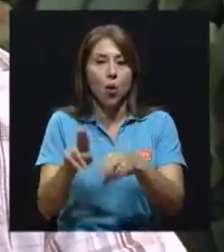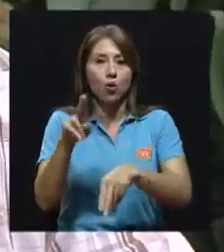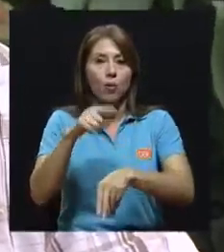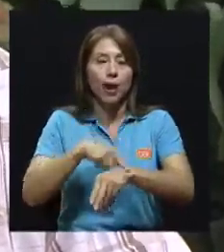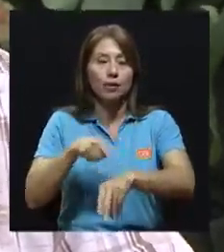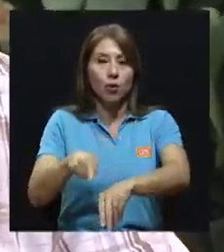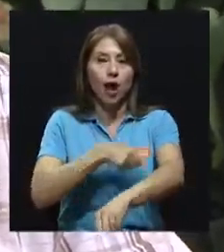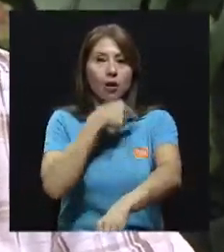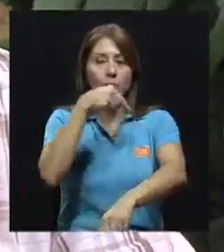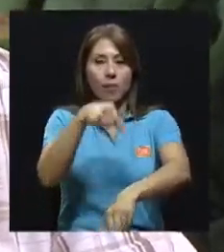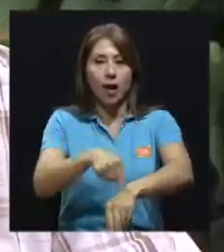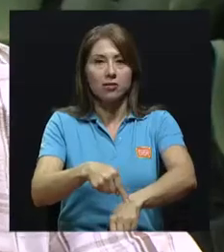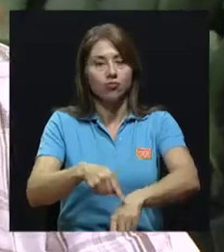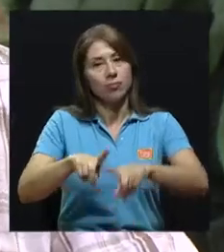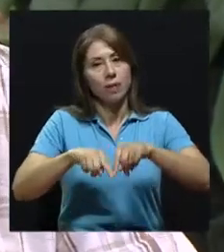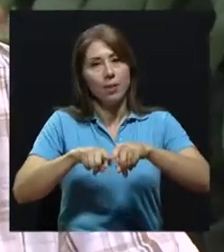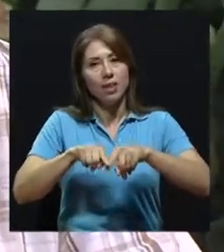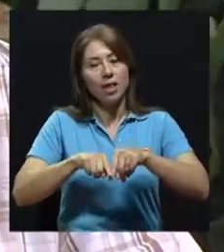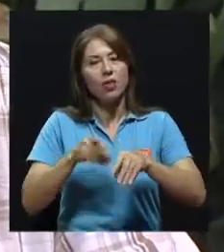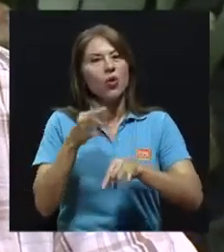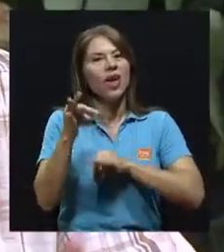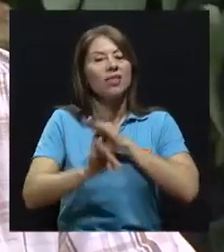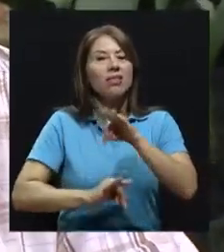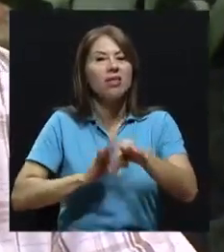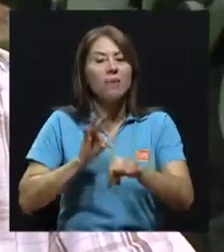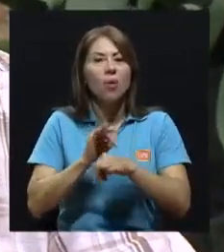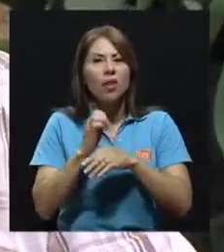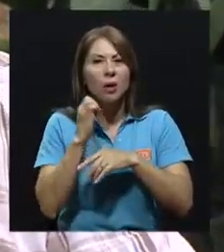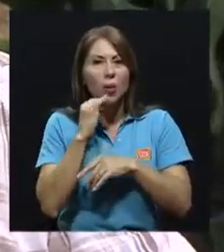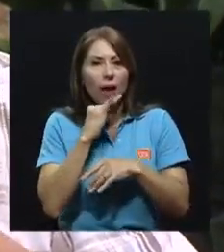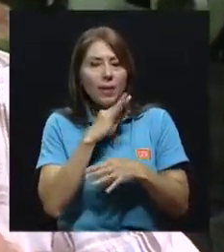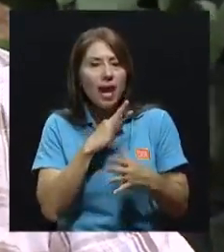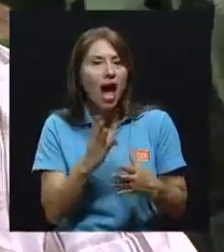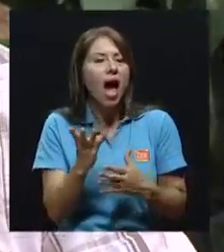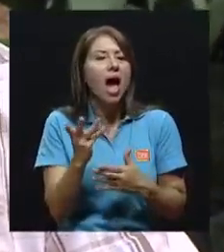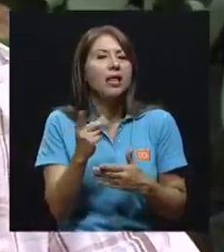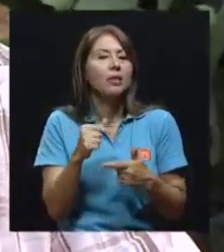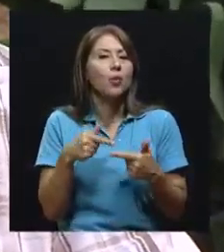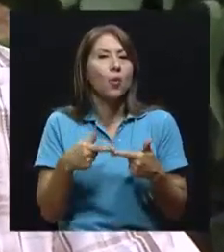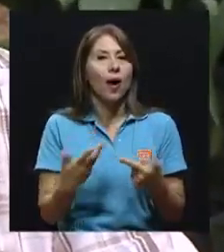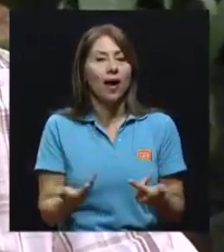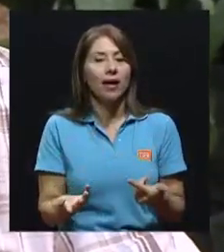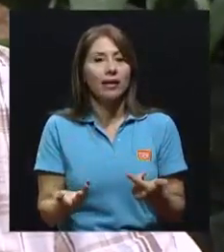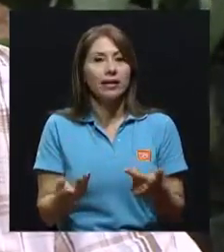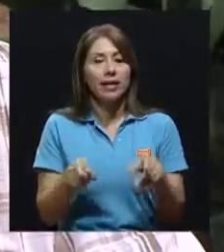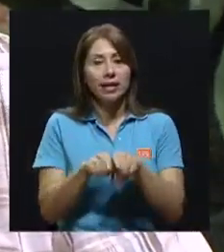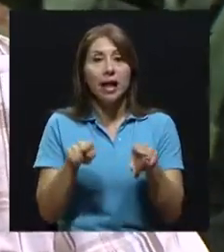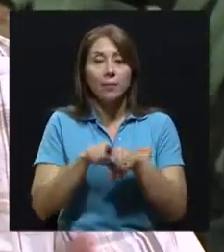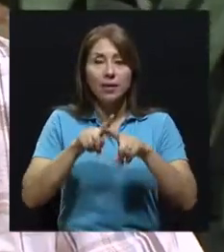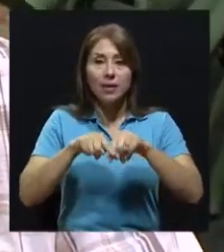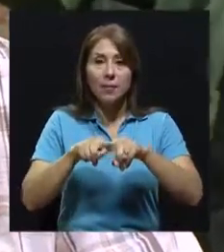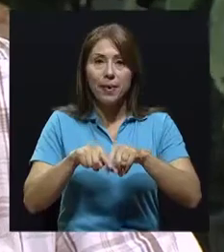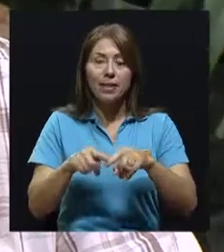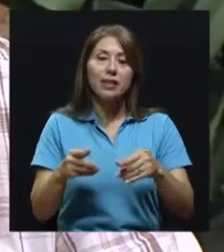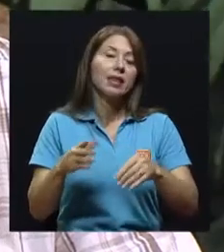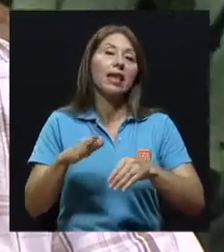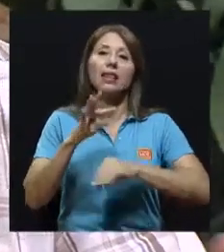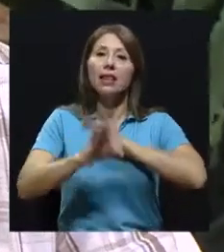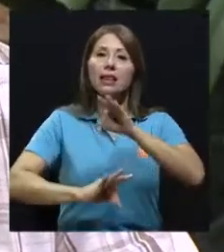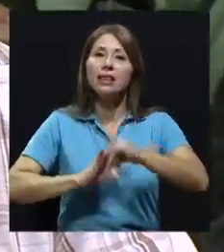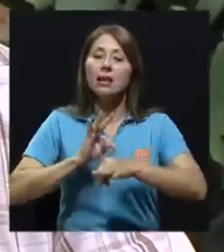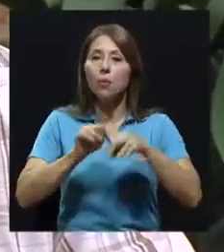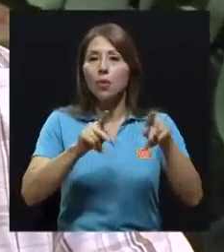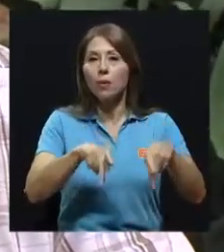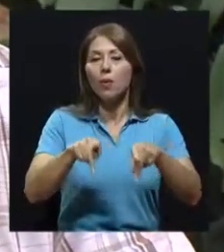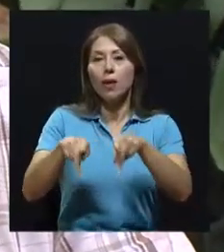a corto como a largo plazo, dependiendo de qué tipo de contaminantes haya, de qué cantidad haya. Y también va a depender un poco del